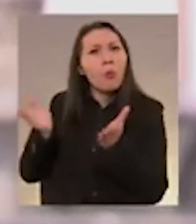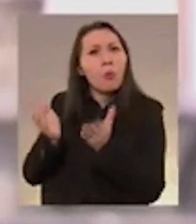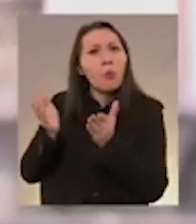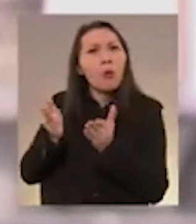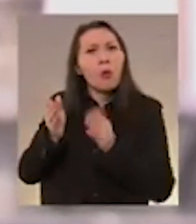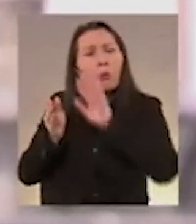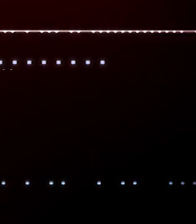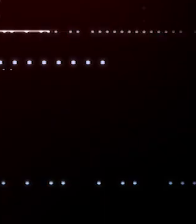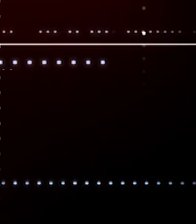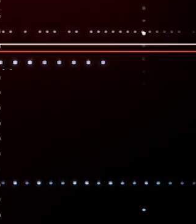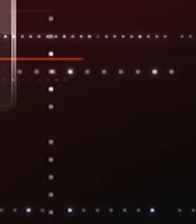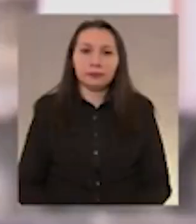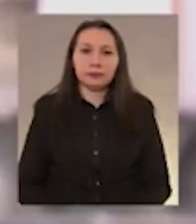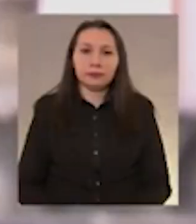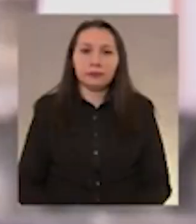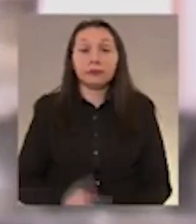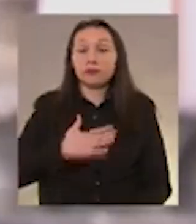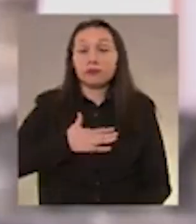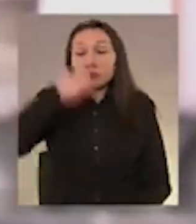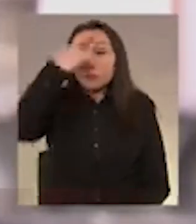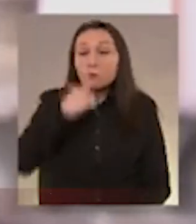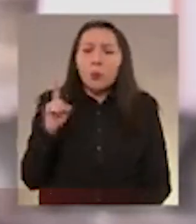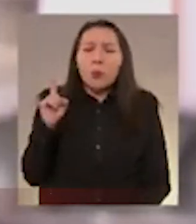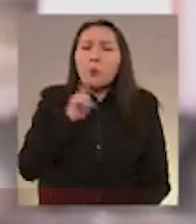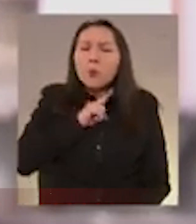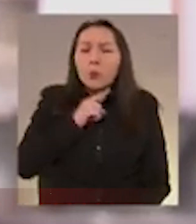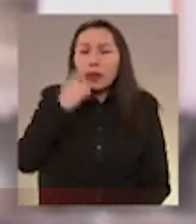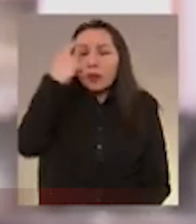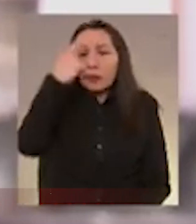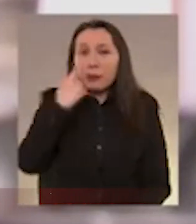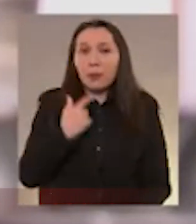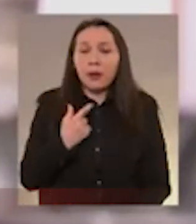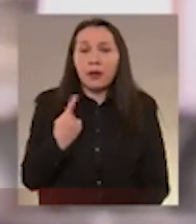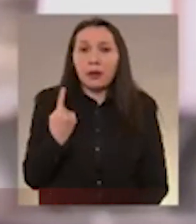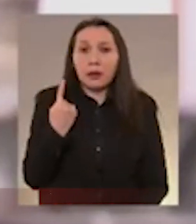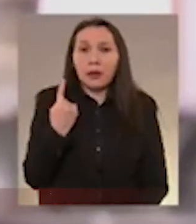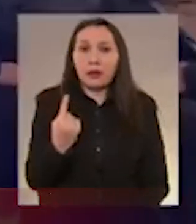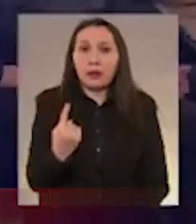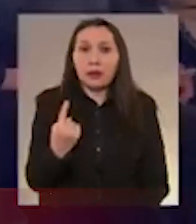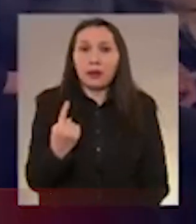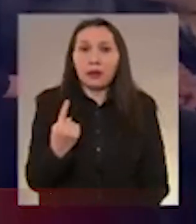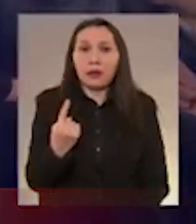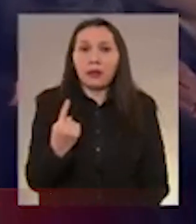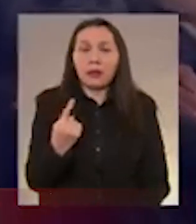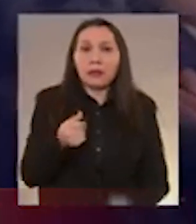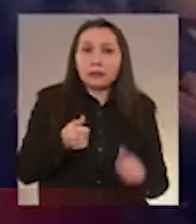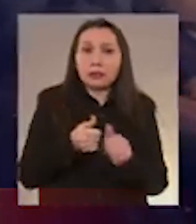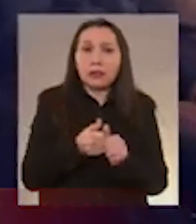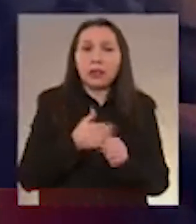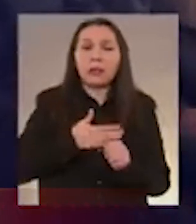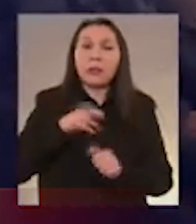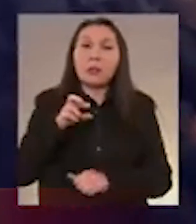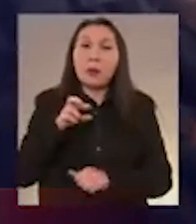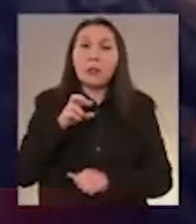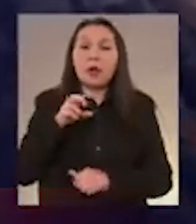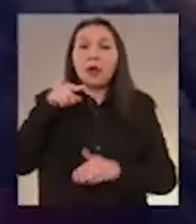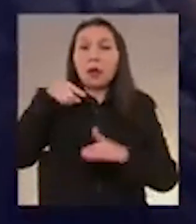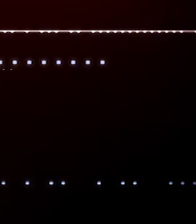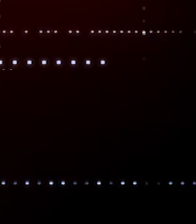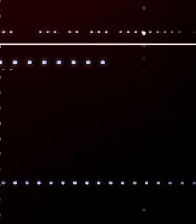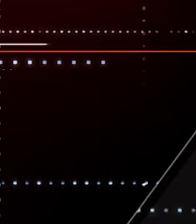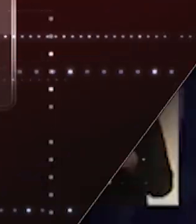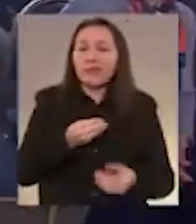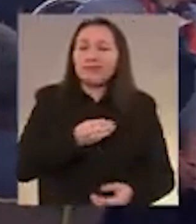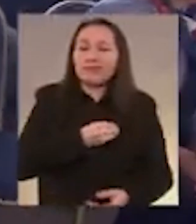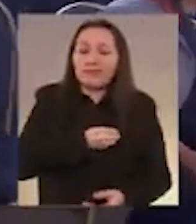al recordar lo que pasó aquella jornada. Me tocó ser la última persona del entorno de mi padre y entrar al palacio ese